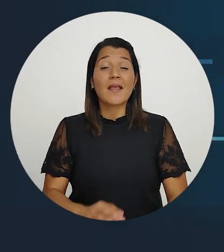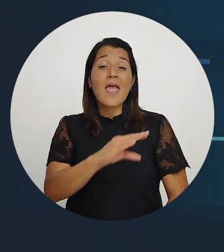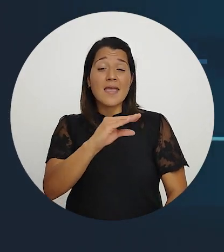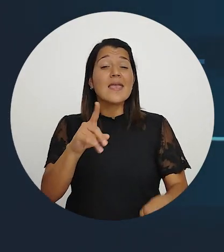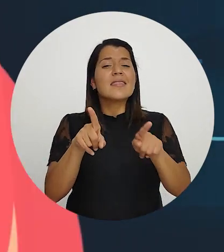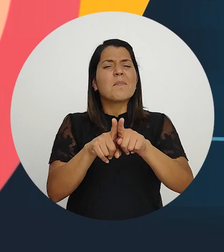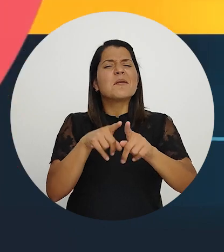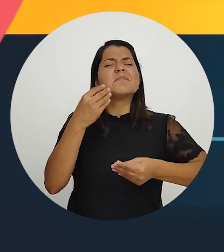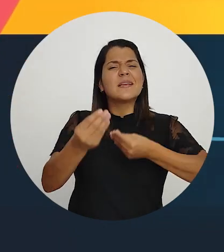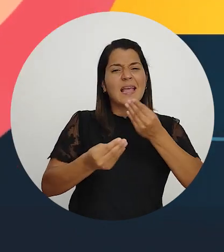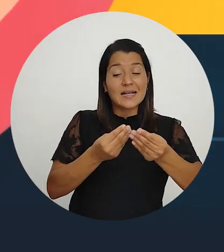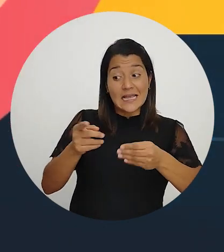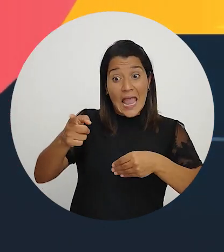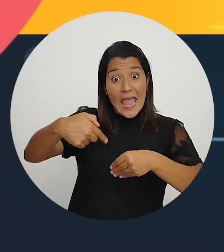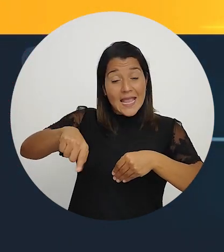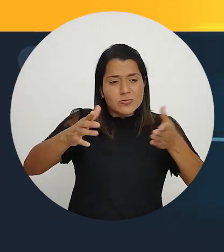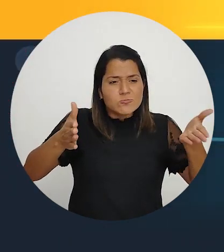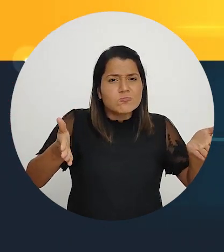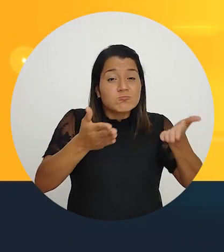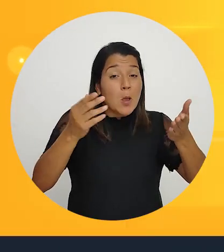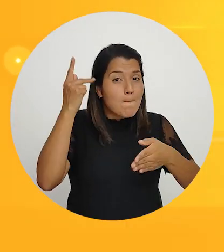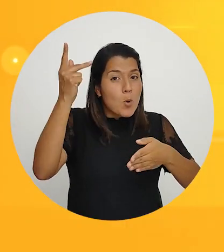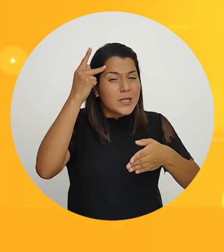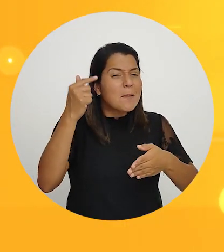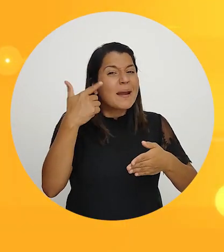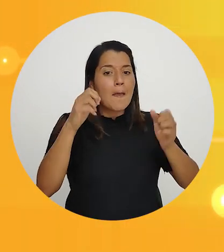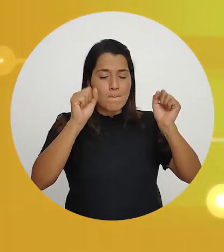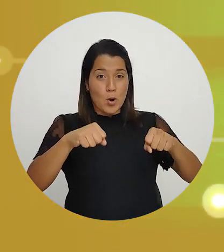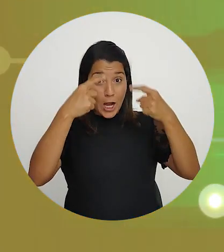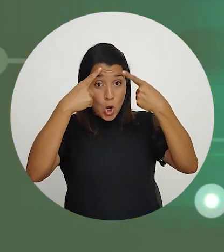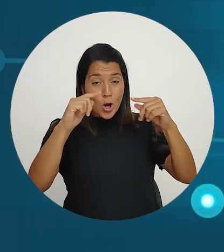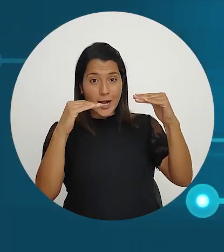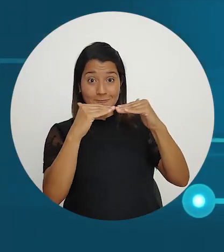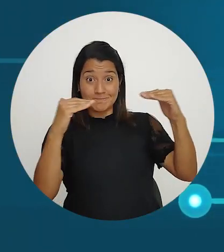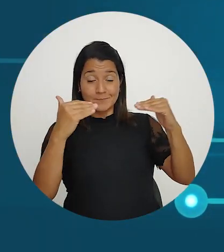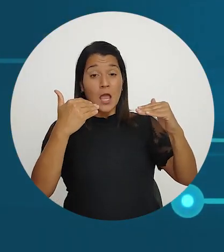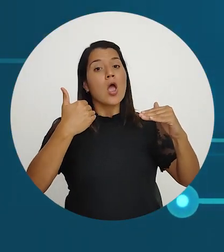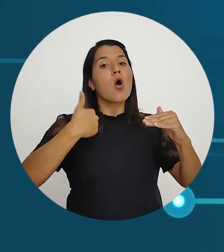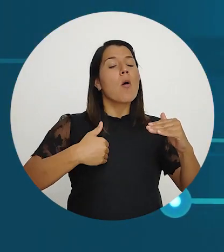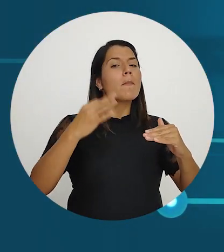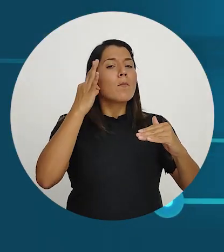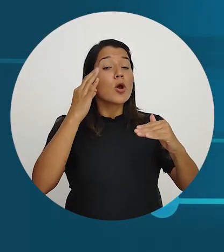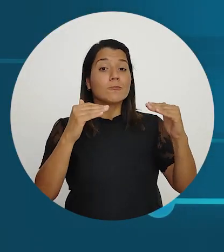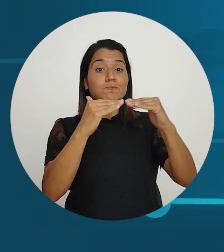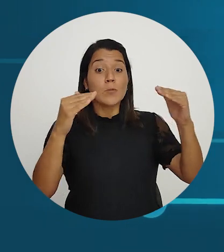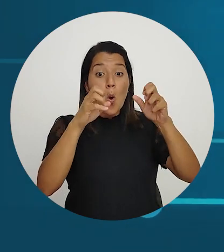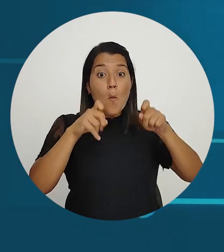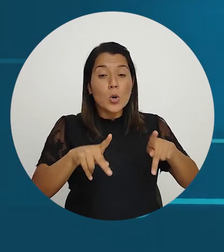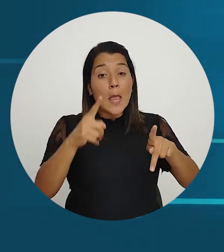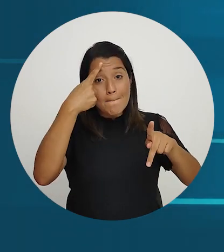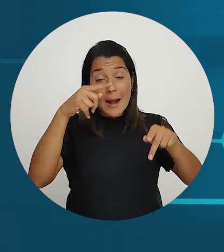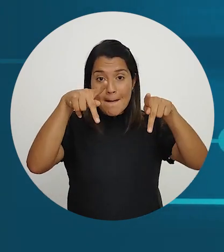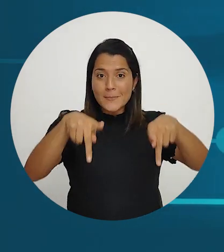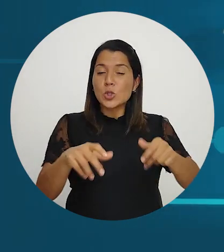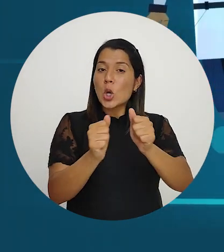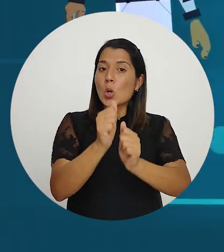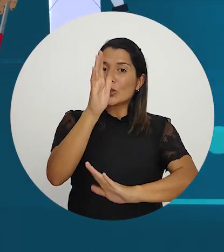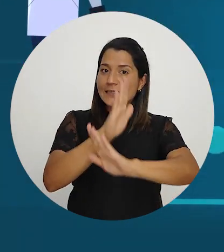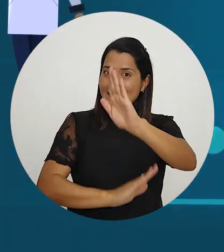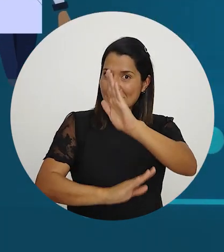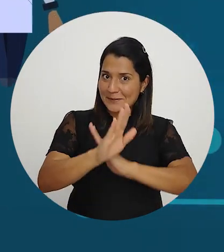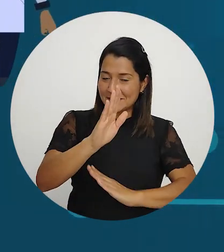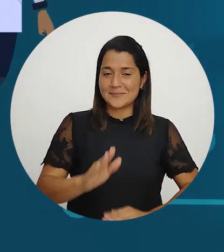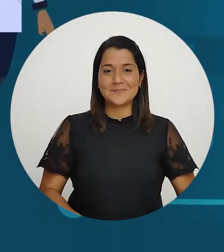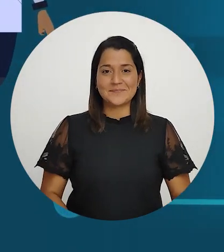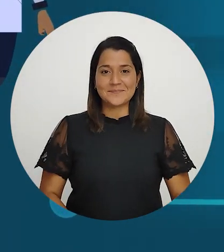Y entre otras funciones más, impulsan políticas que promueven la equidad de género e igualdad de oportunidades para personas